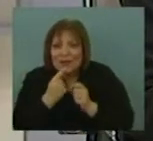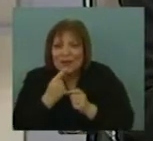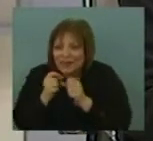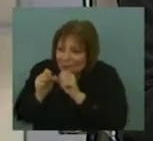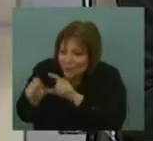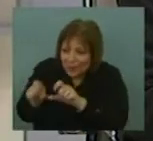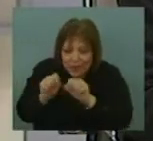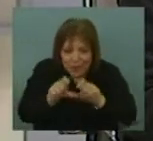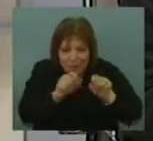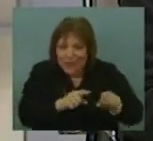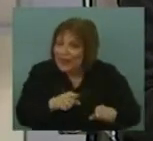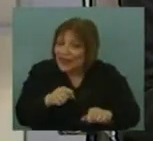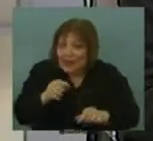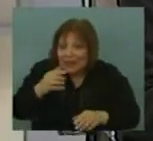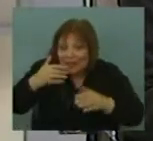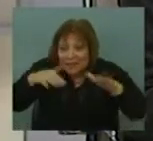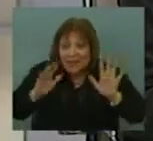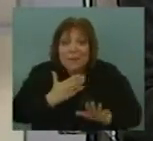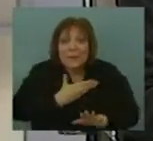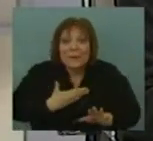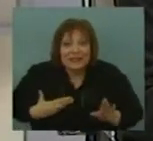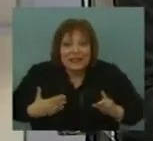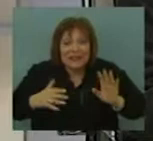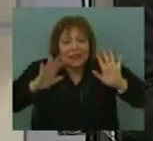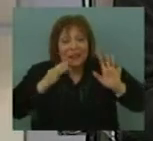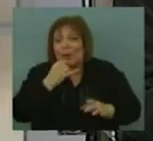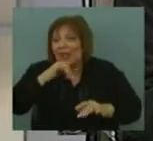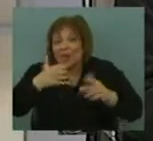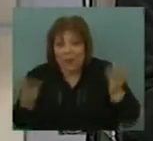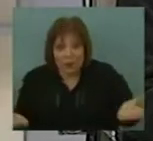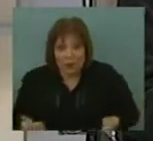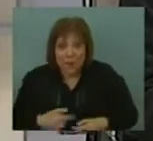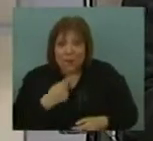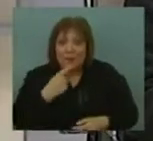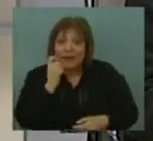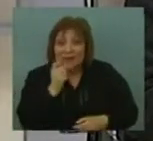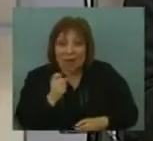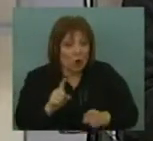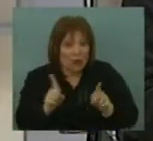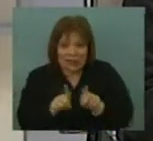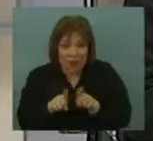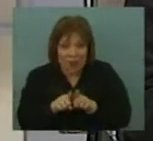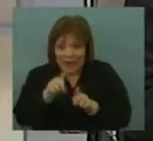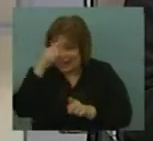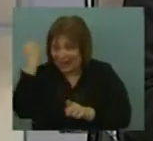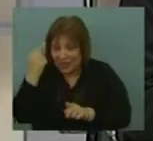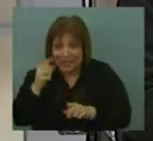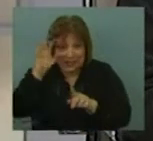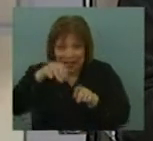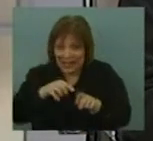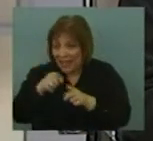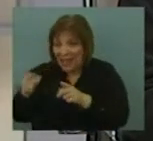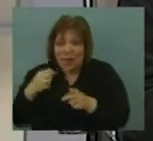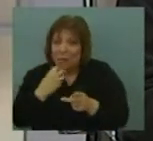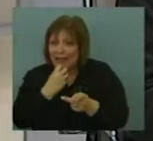internacional. Incluso que los presidentes tengan su impronta. Porque, por ejemplo, el Partido Colorado no era lo mismo la política internacional de Sanguinetti que la de